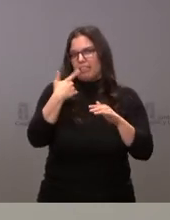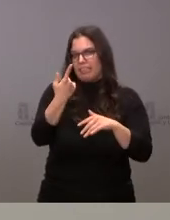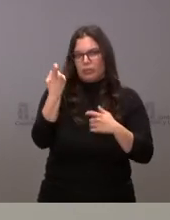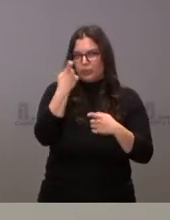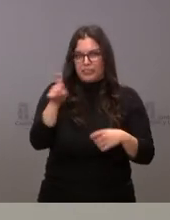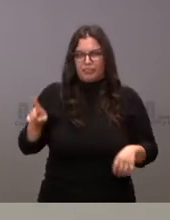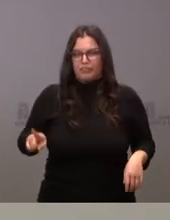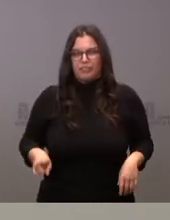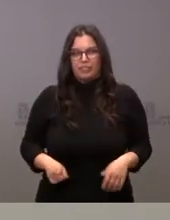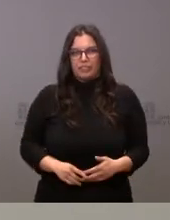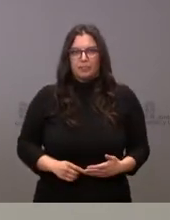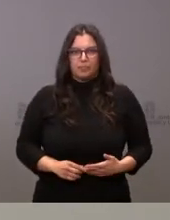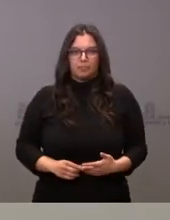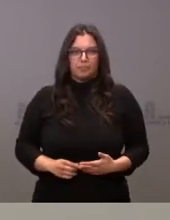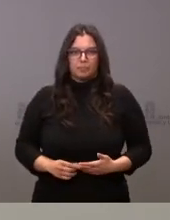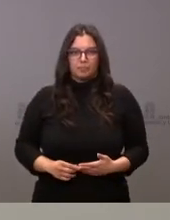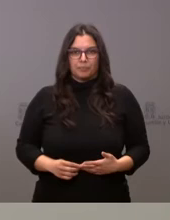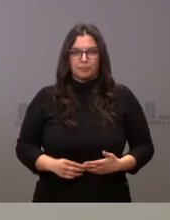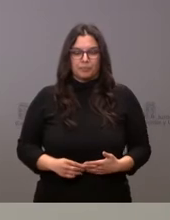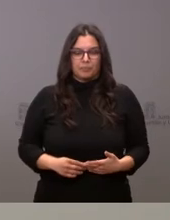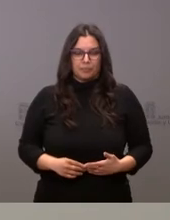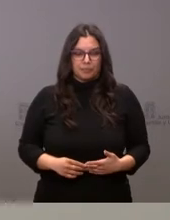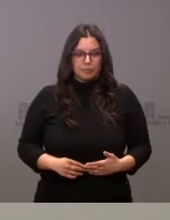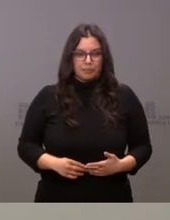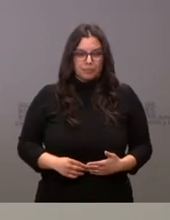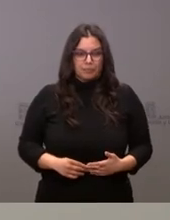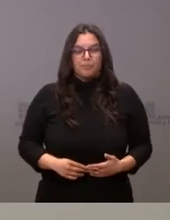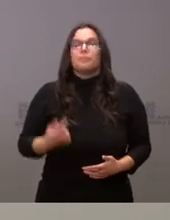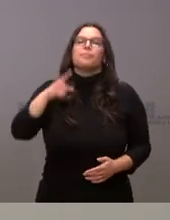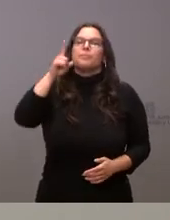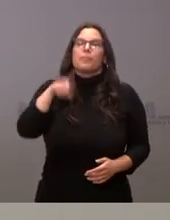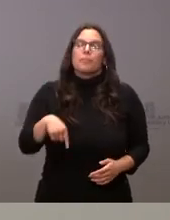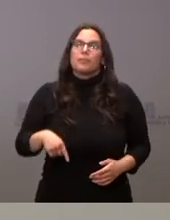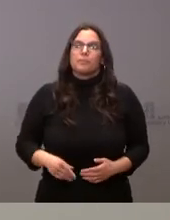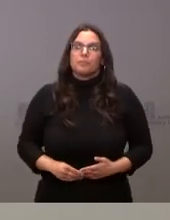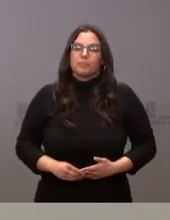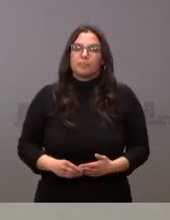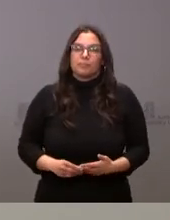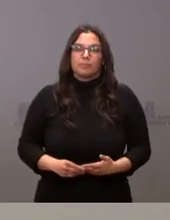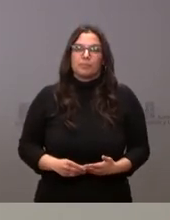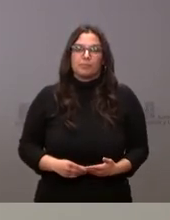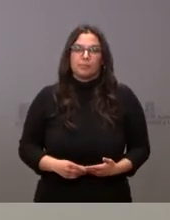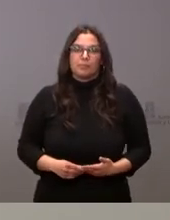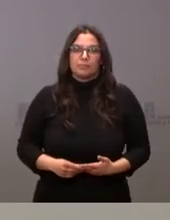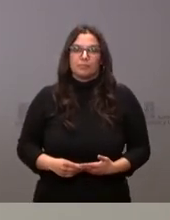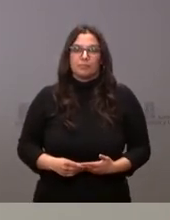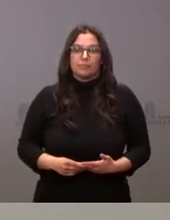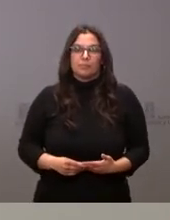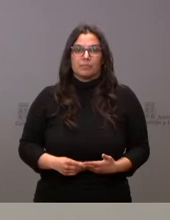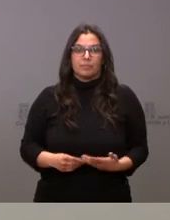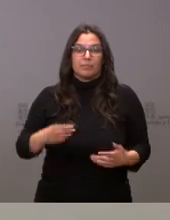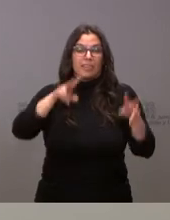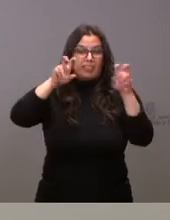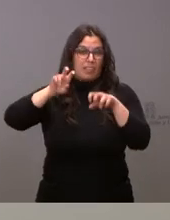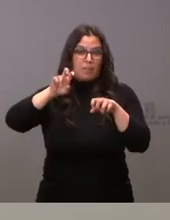detallarles en concreción cada una de ellas. Por otro lado, y reflejando también la heterogeneidad de